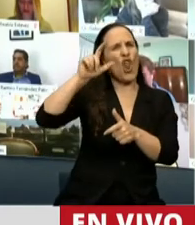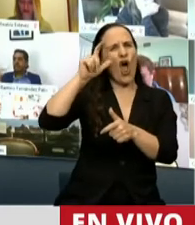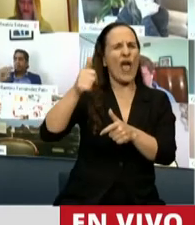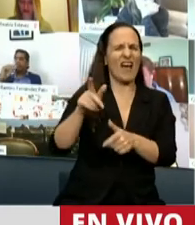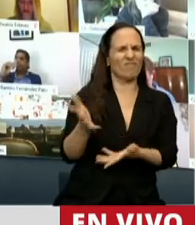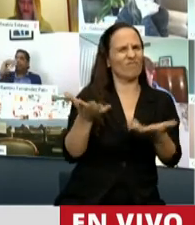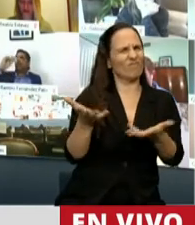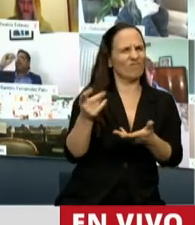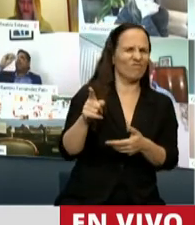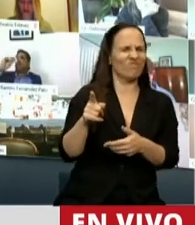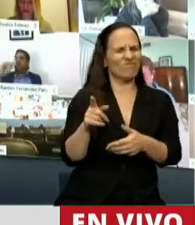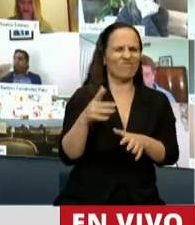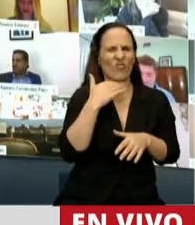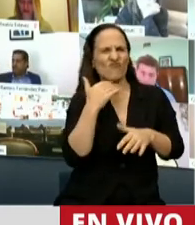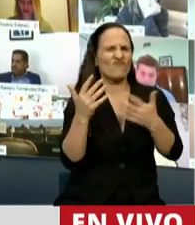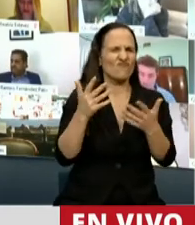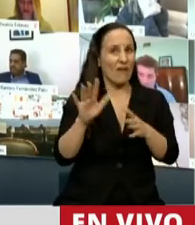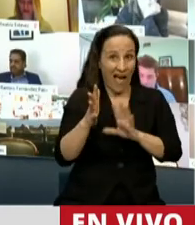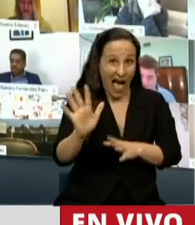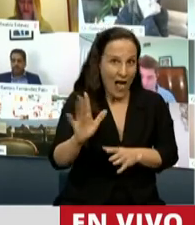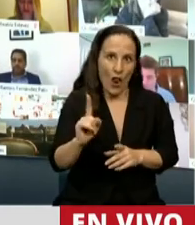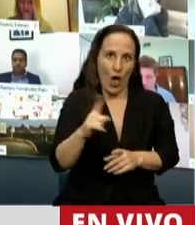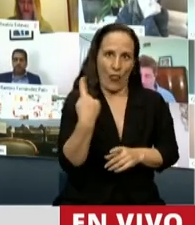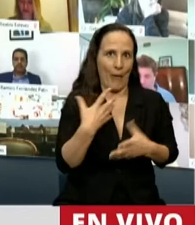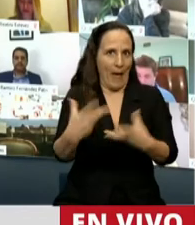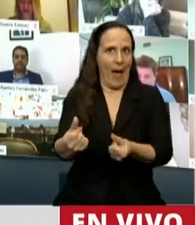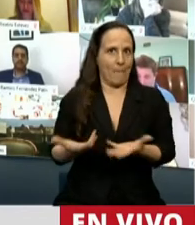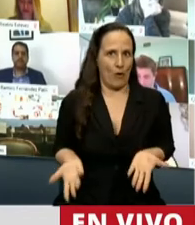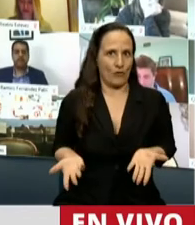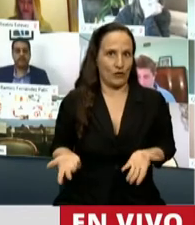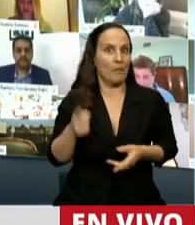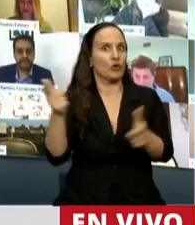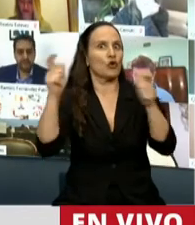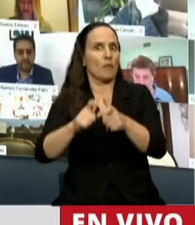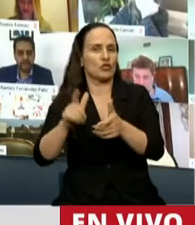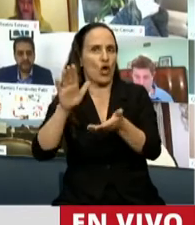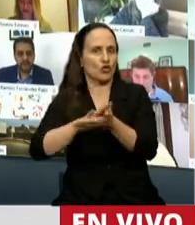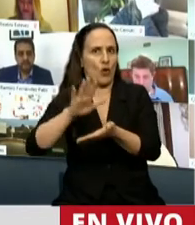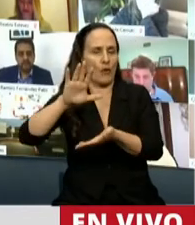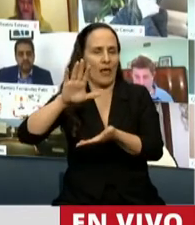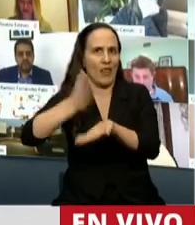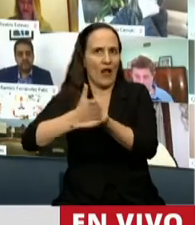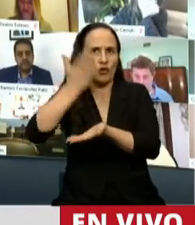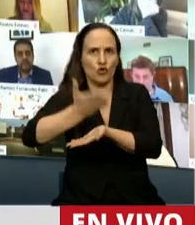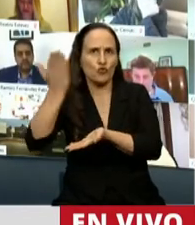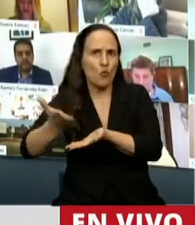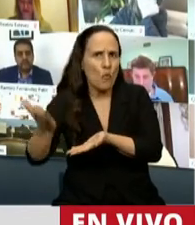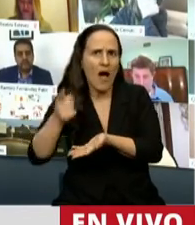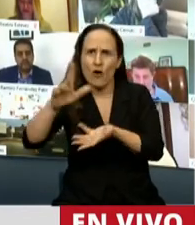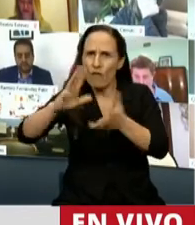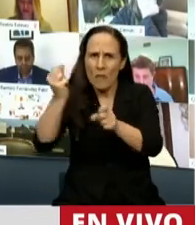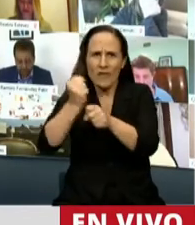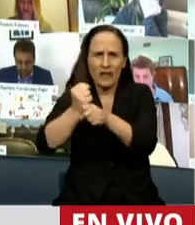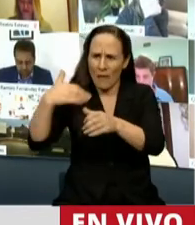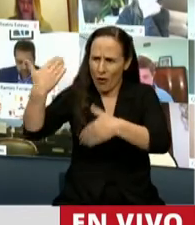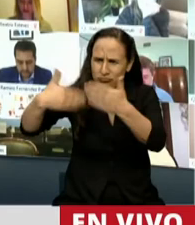Humanos, cuando la Comisión Especial de la OEA para Derechos Humanos ha tenido una trayectoria que ha sido liberadora en la